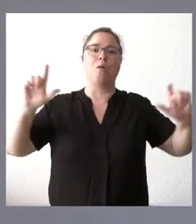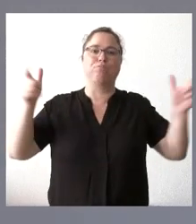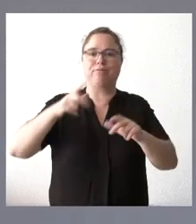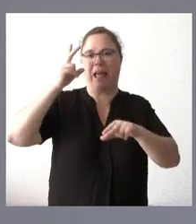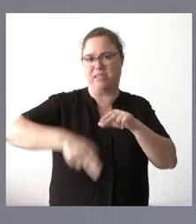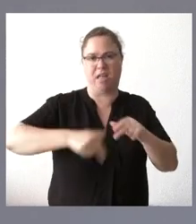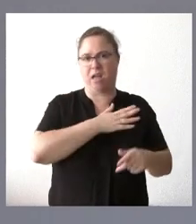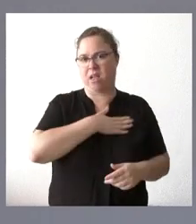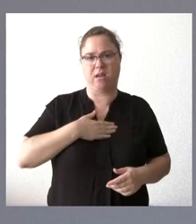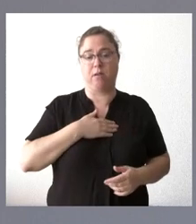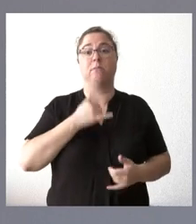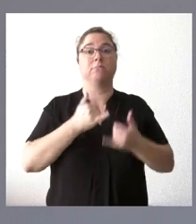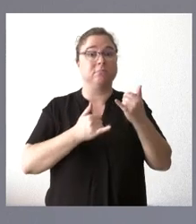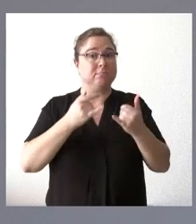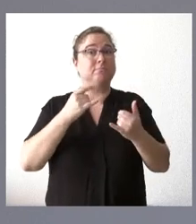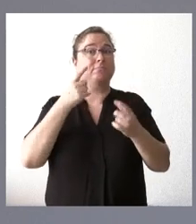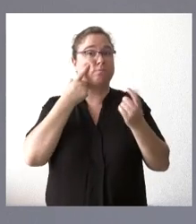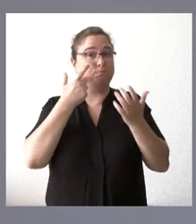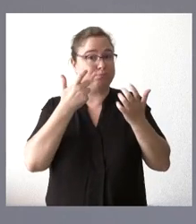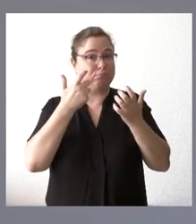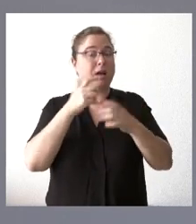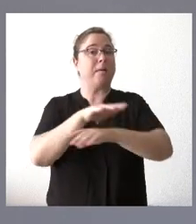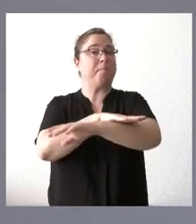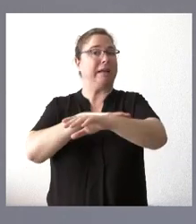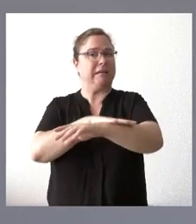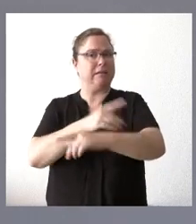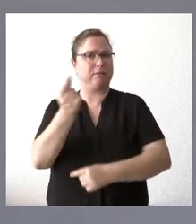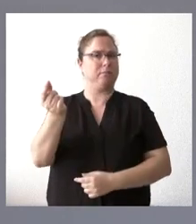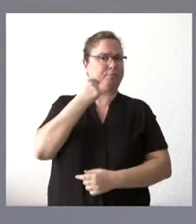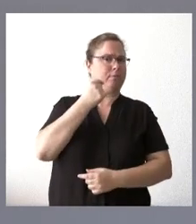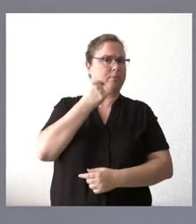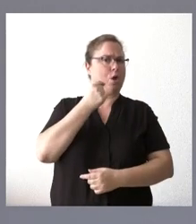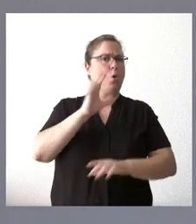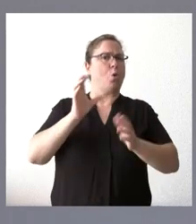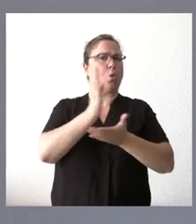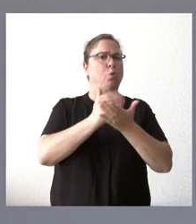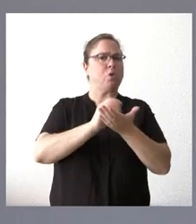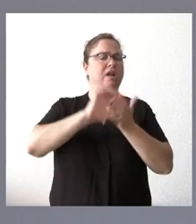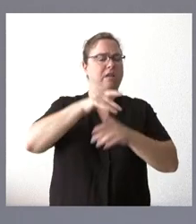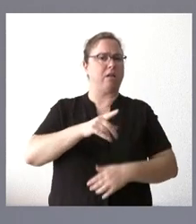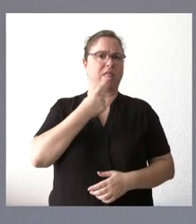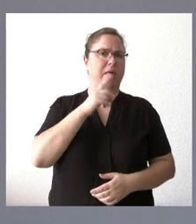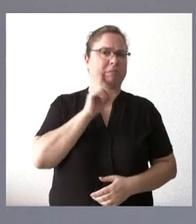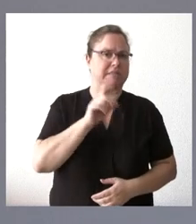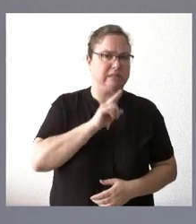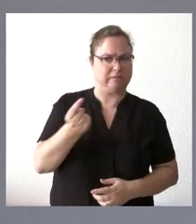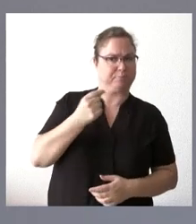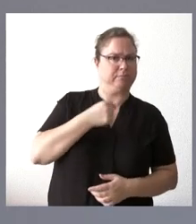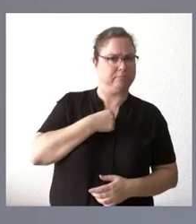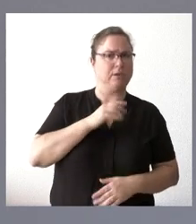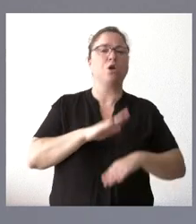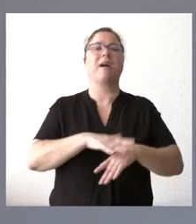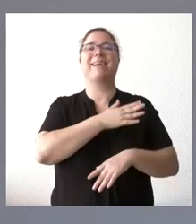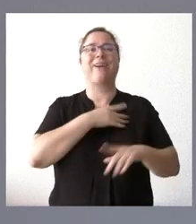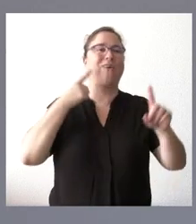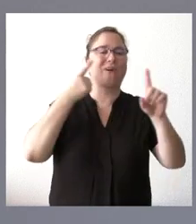la ministra ha acusado a la Junta de Castilla y León de Mentir respecto de la intención del